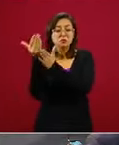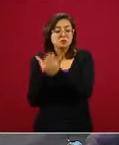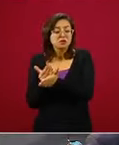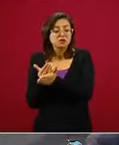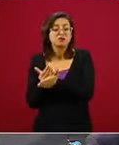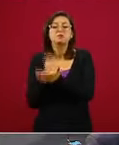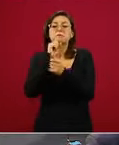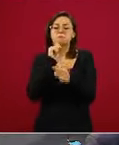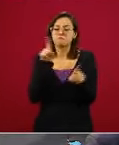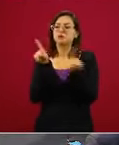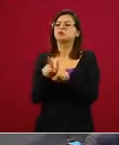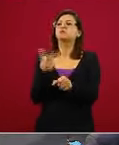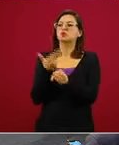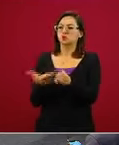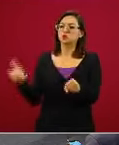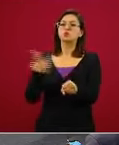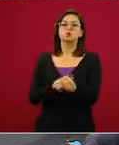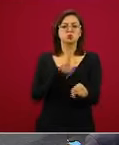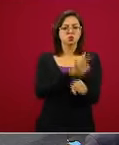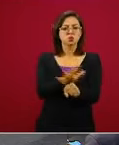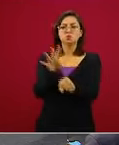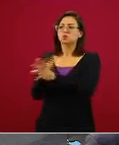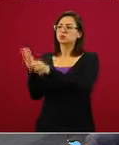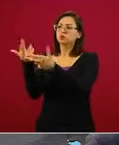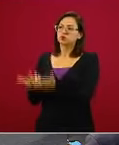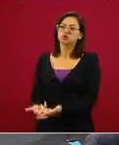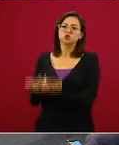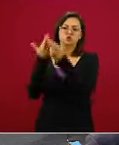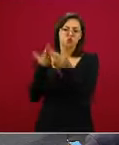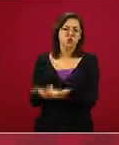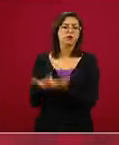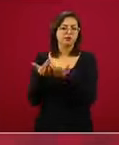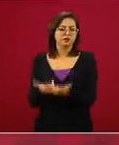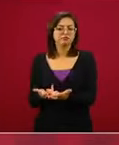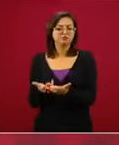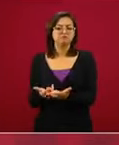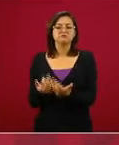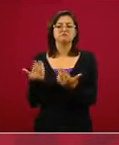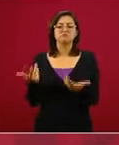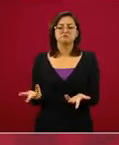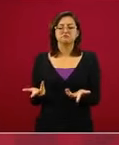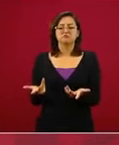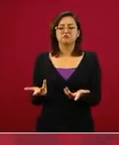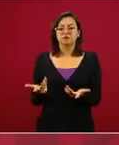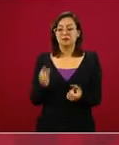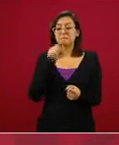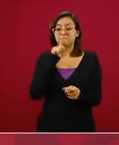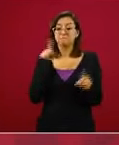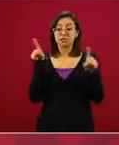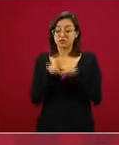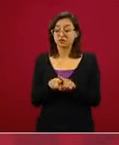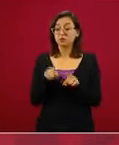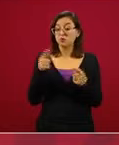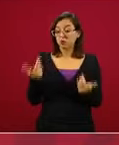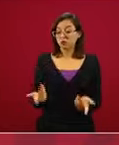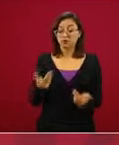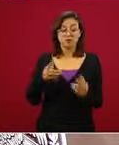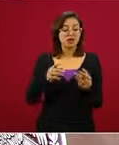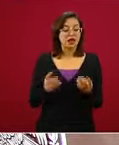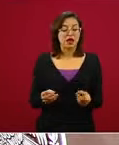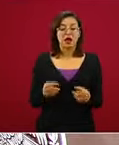suficiencia en esa infraestructura hospitalaria y que nos ha permitido llegar muy rápido también a la parte más alta